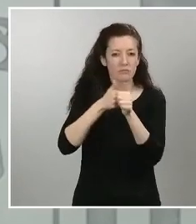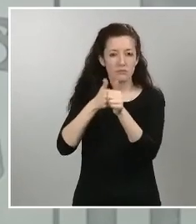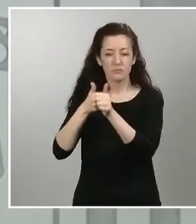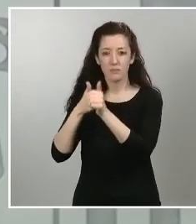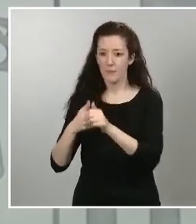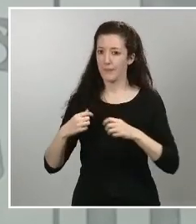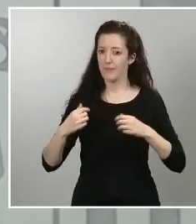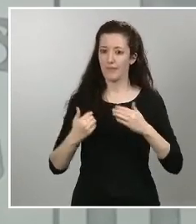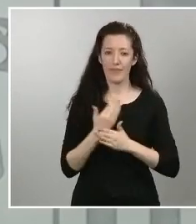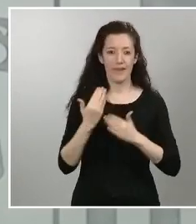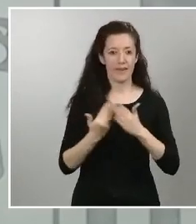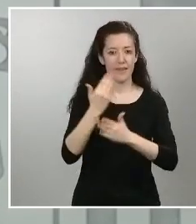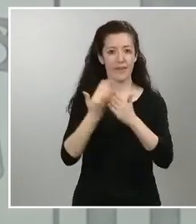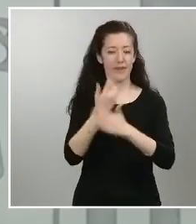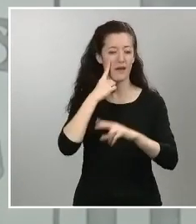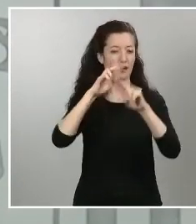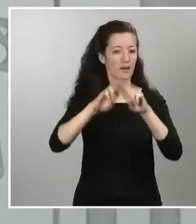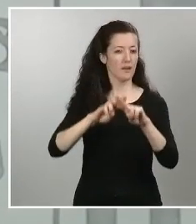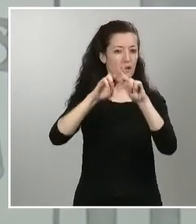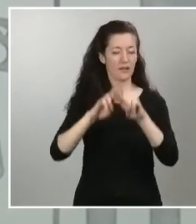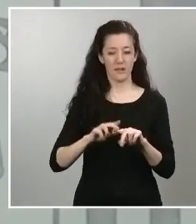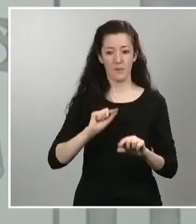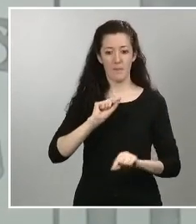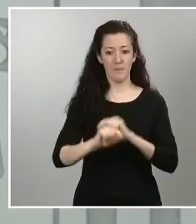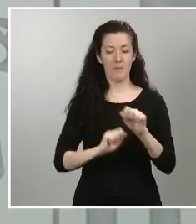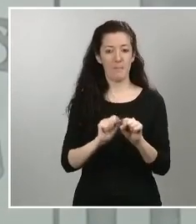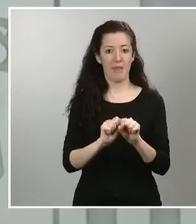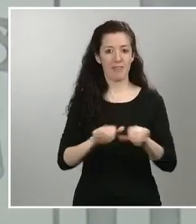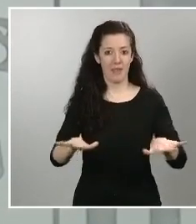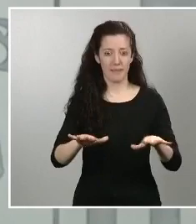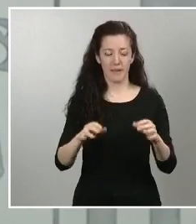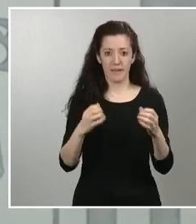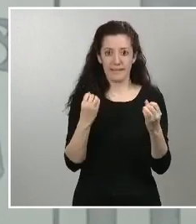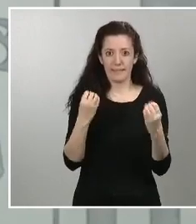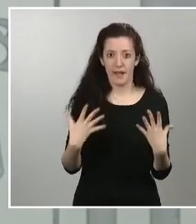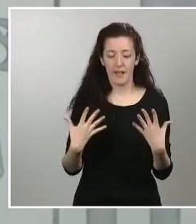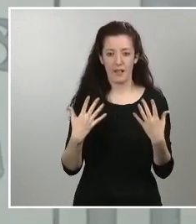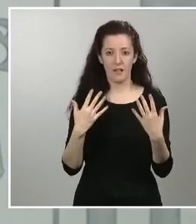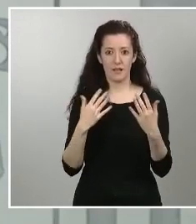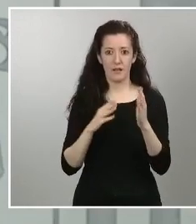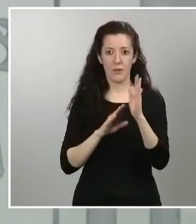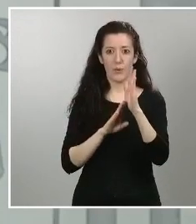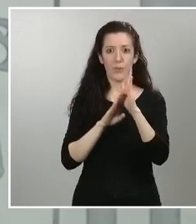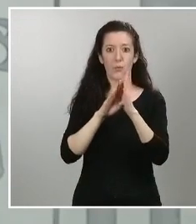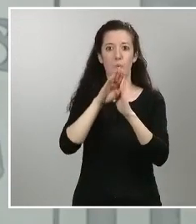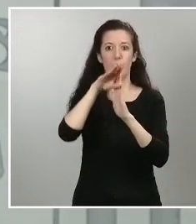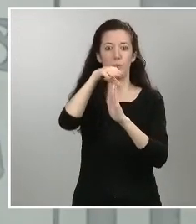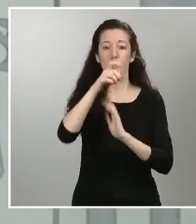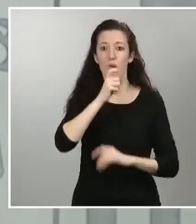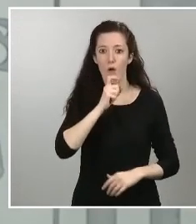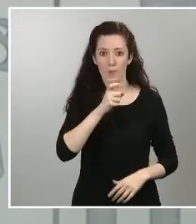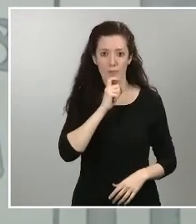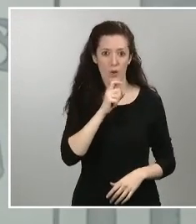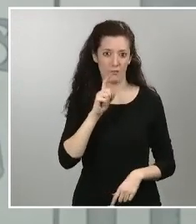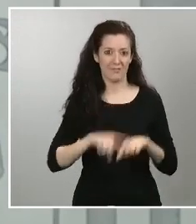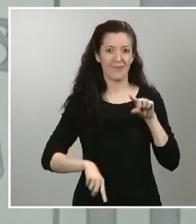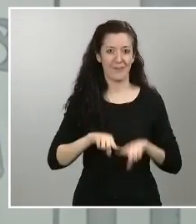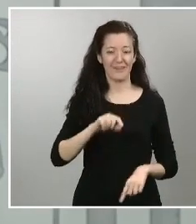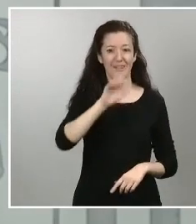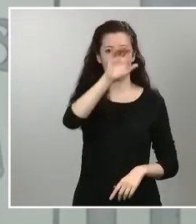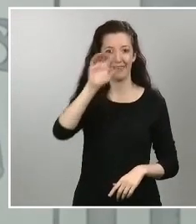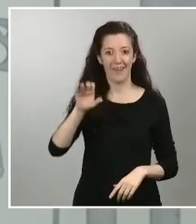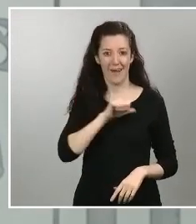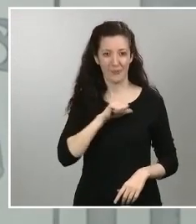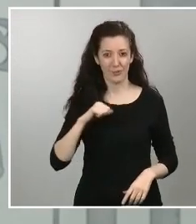esta pandemia qué picos va alcanzando cuál es la evolución de la curva de cada una de las comunidades autónomas y cómo se